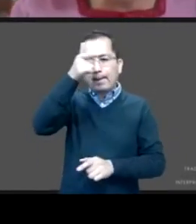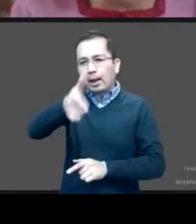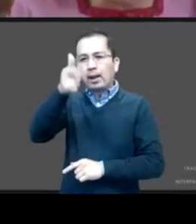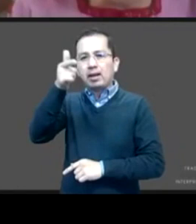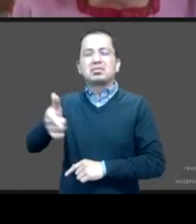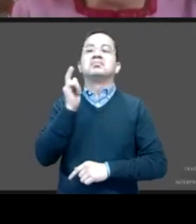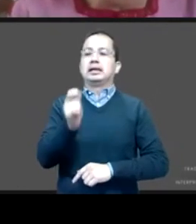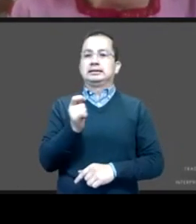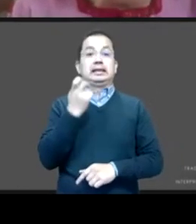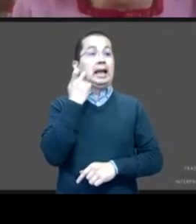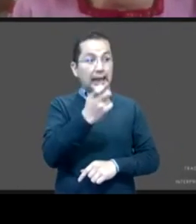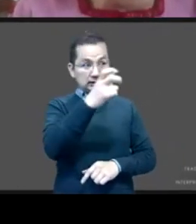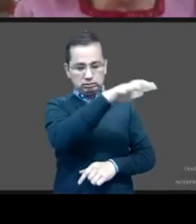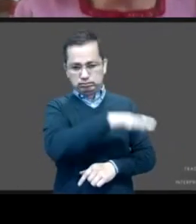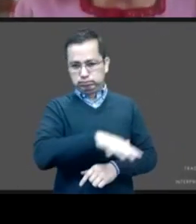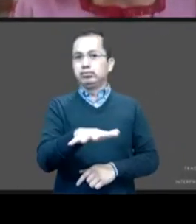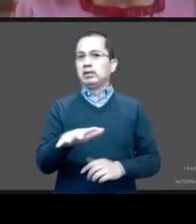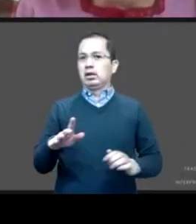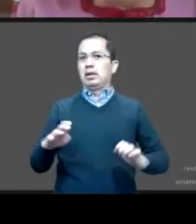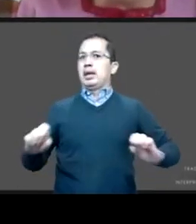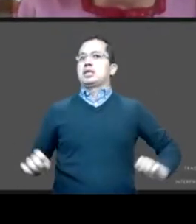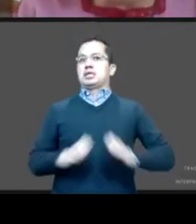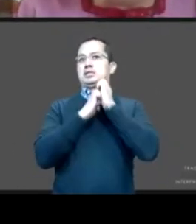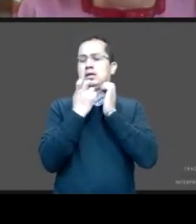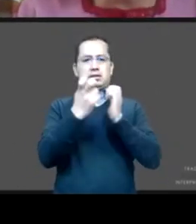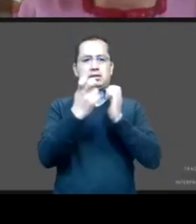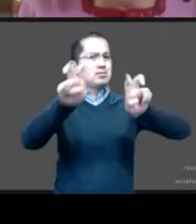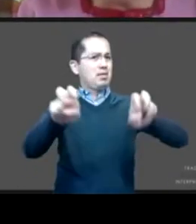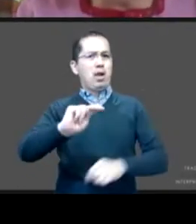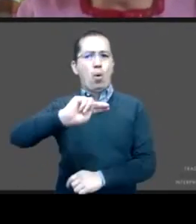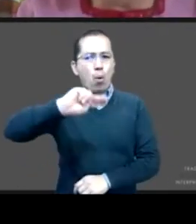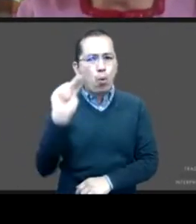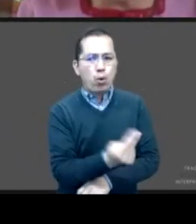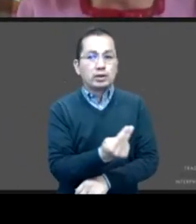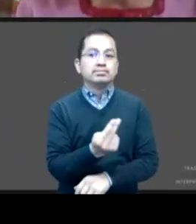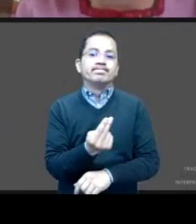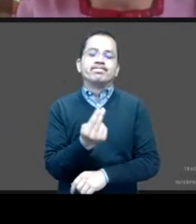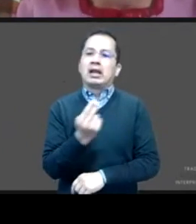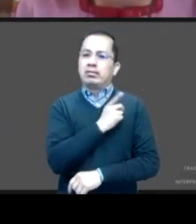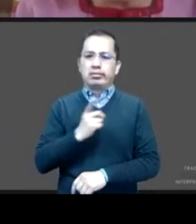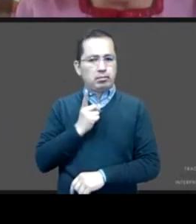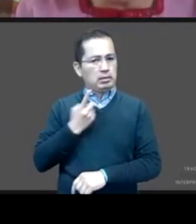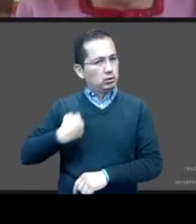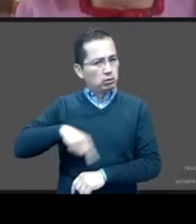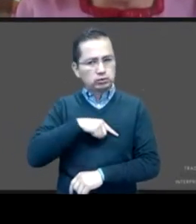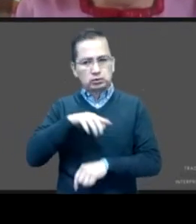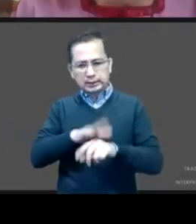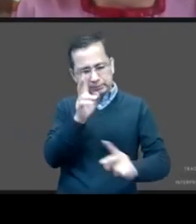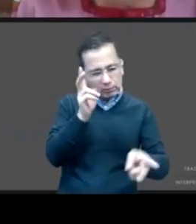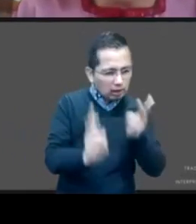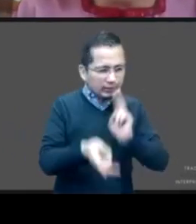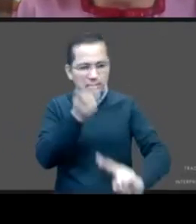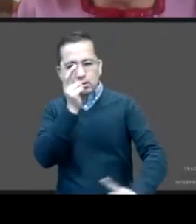emergencia, diría yo, de la importancia de hablar, de dialogar, de analizar estos temas